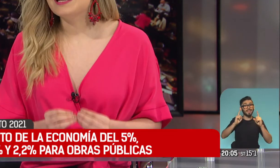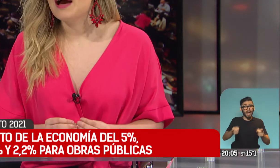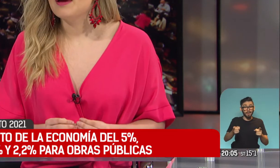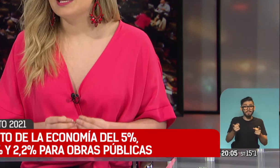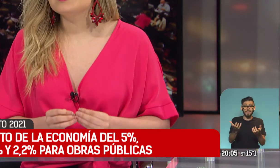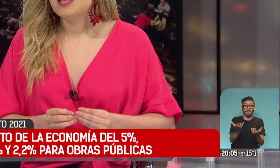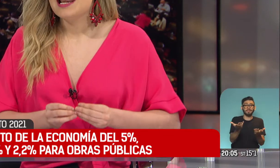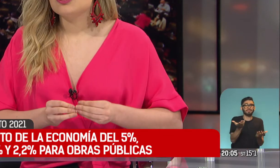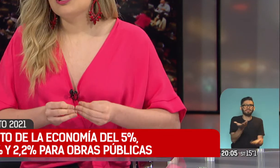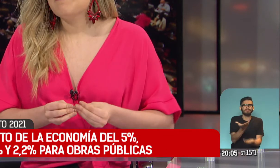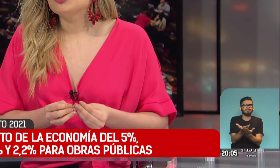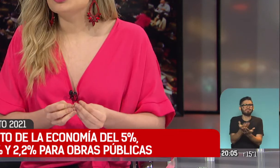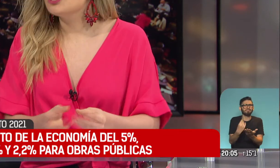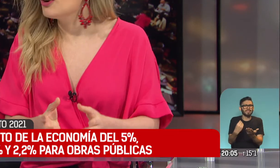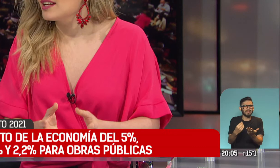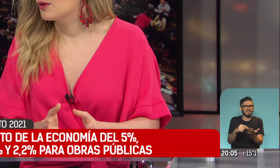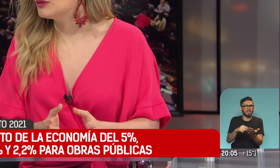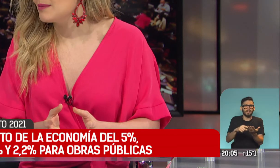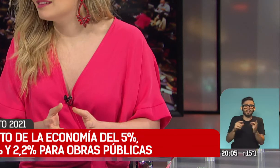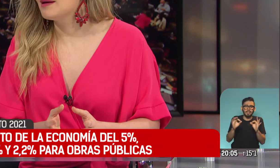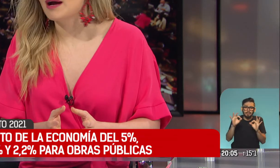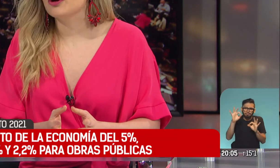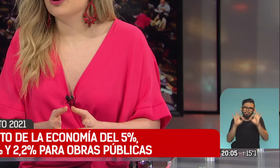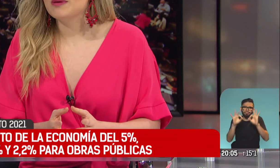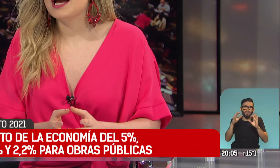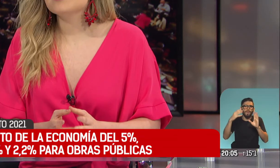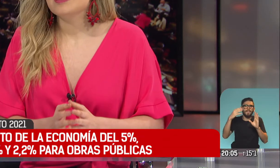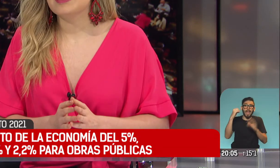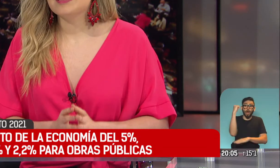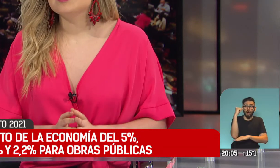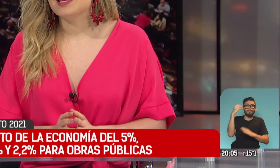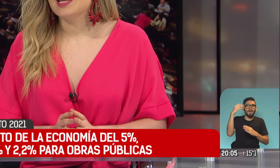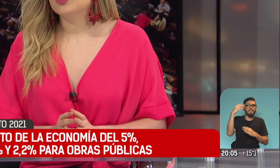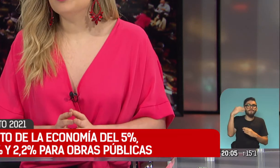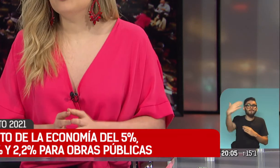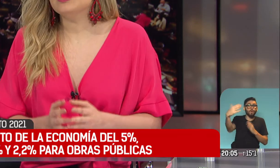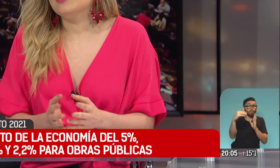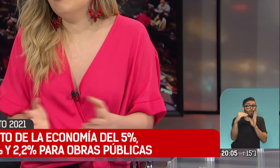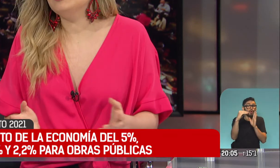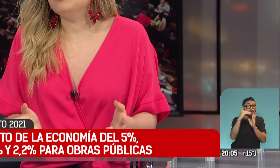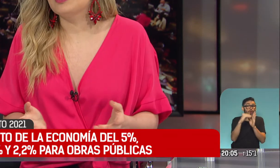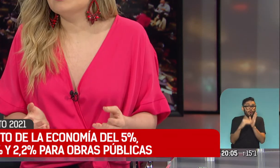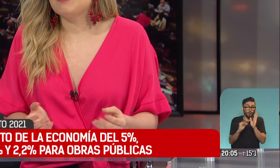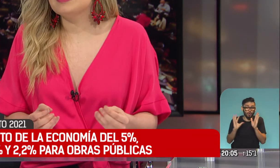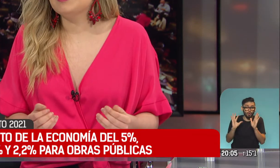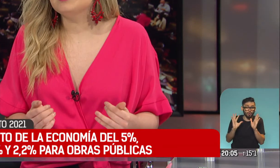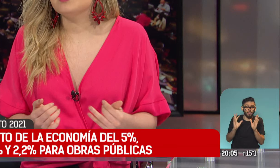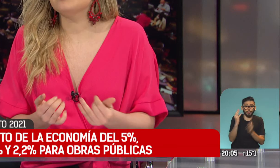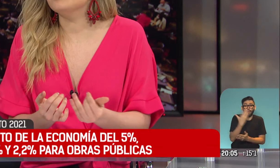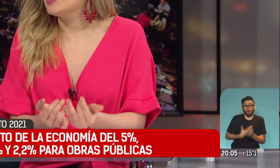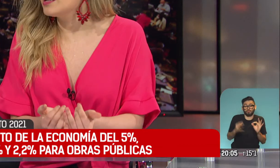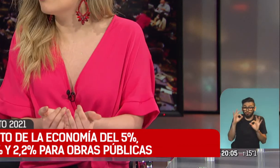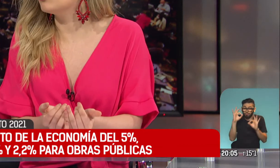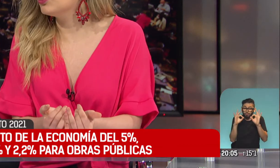a esto y clave, son las proyecciones macroeconómicas que hace el gobierno y que en definitiva lo que hacen básicamente